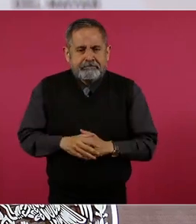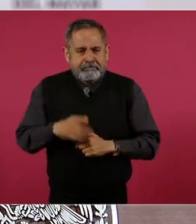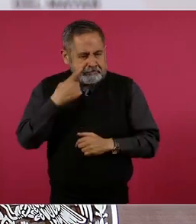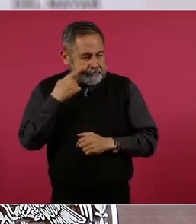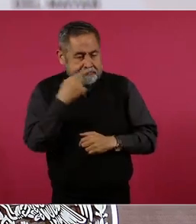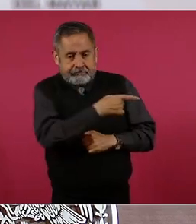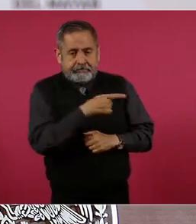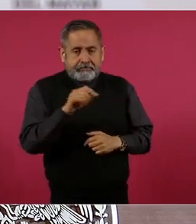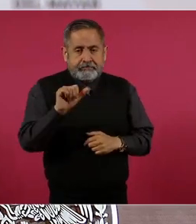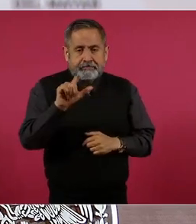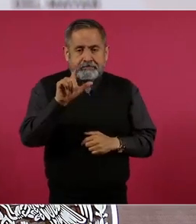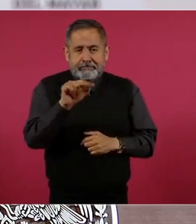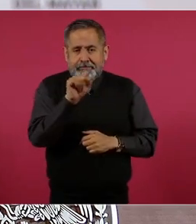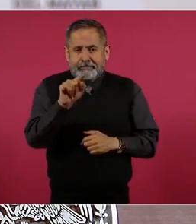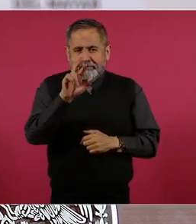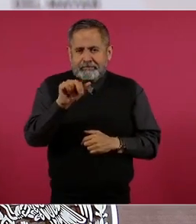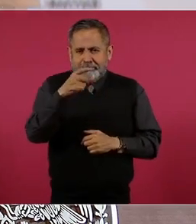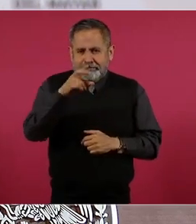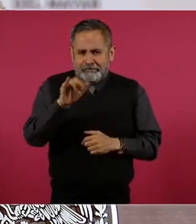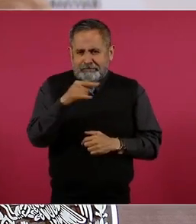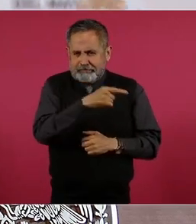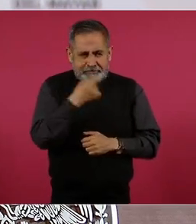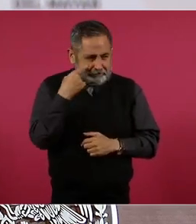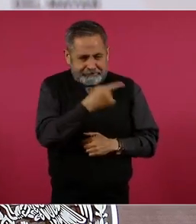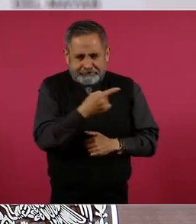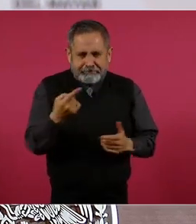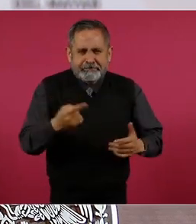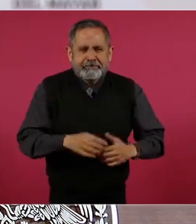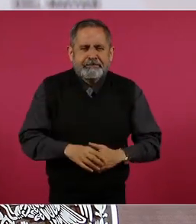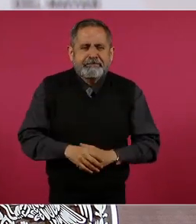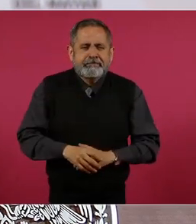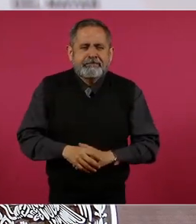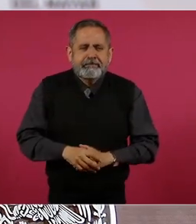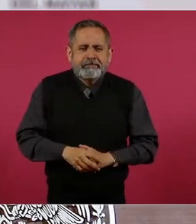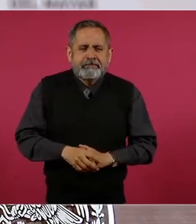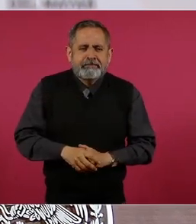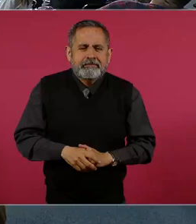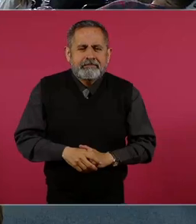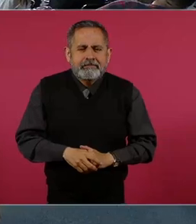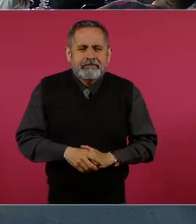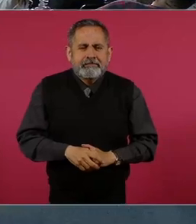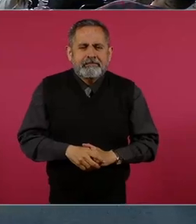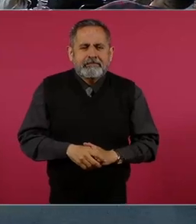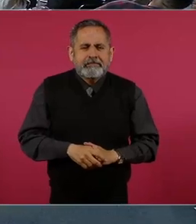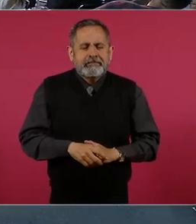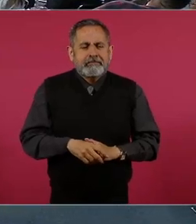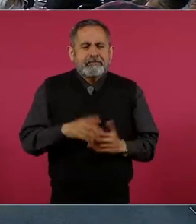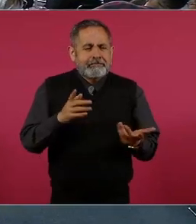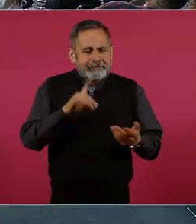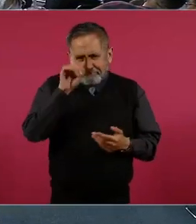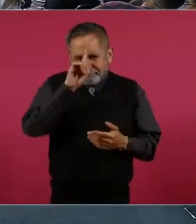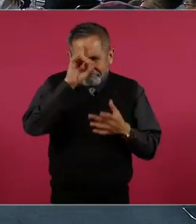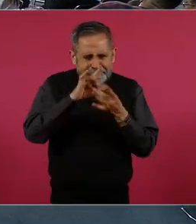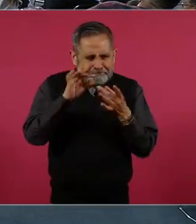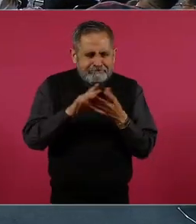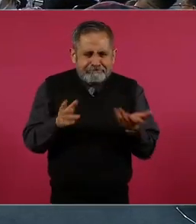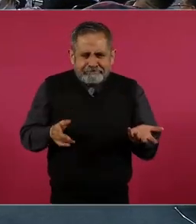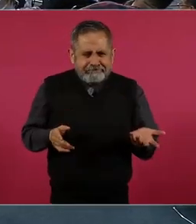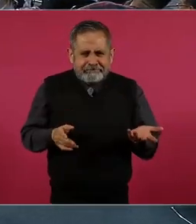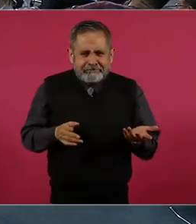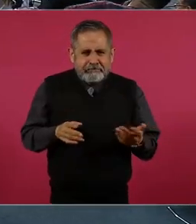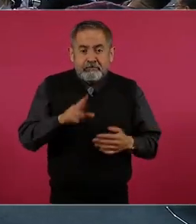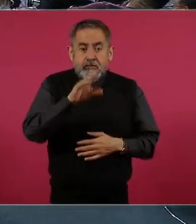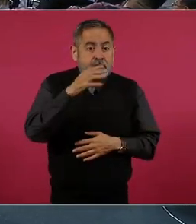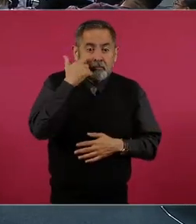de Alarraqui, es recomendarlo, porque si no quieren ver